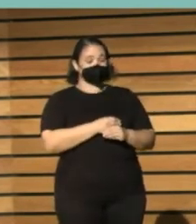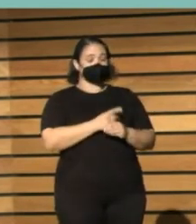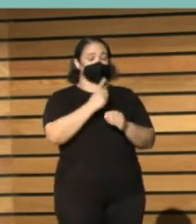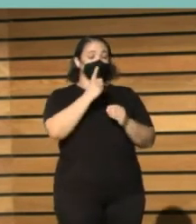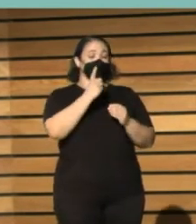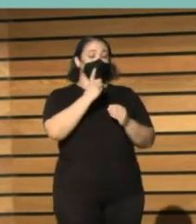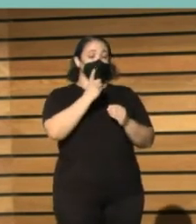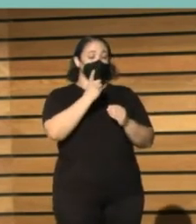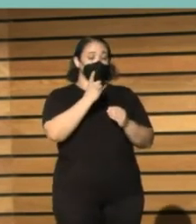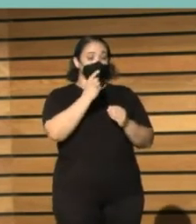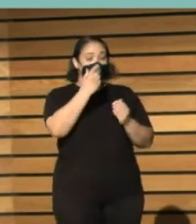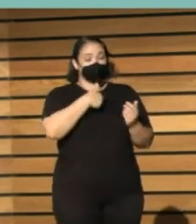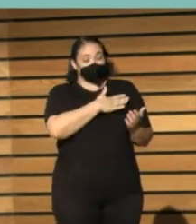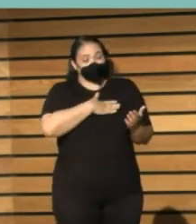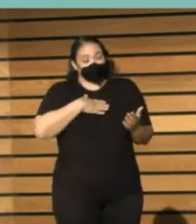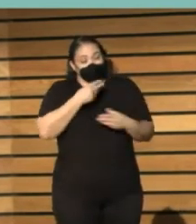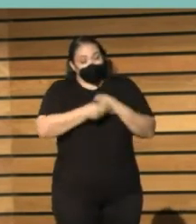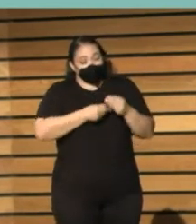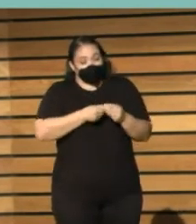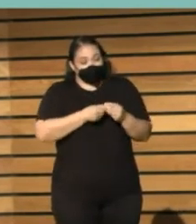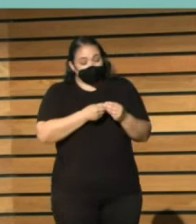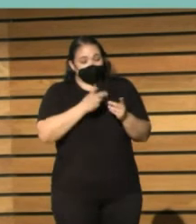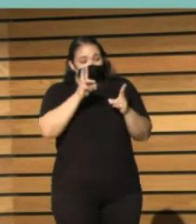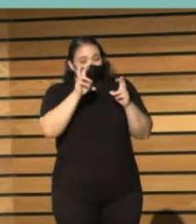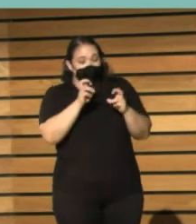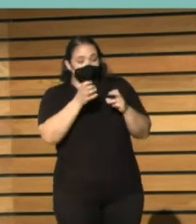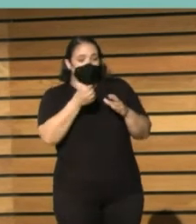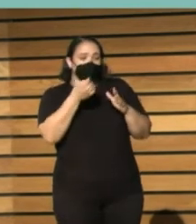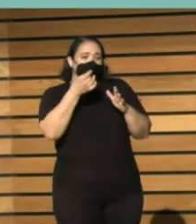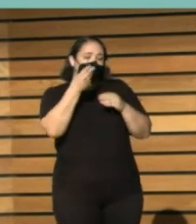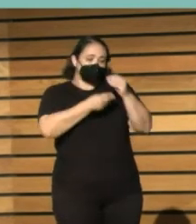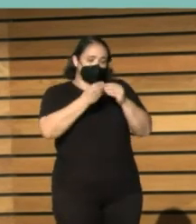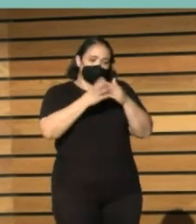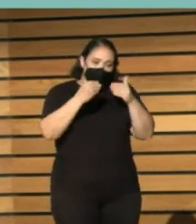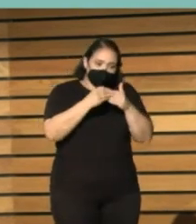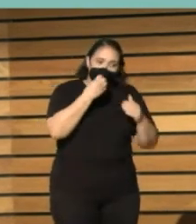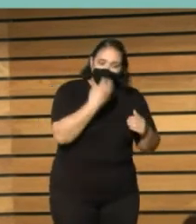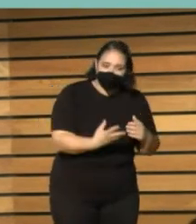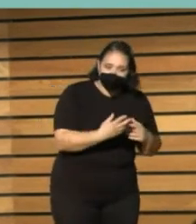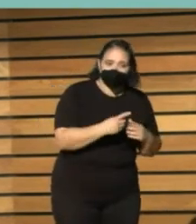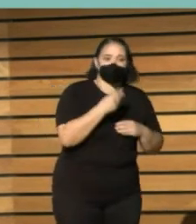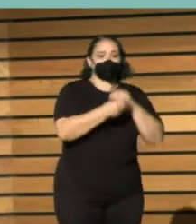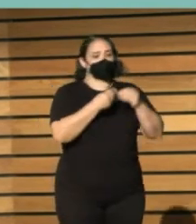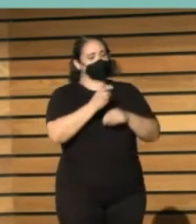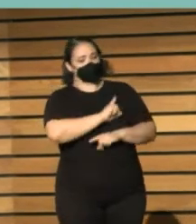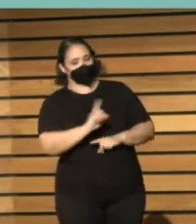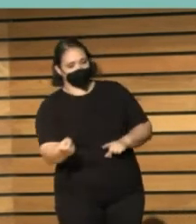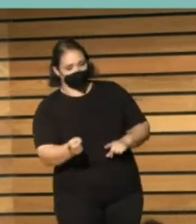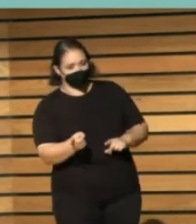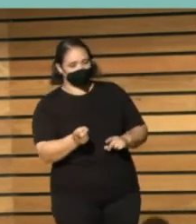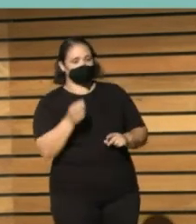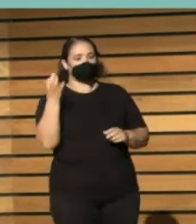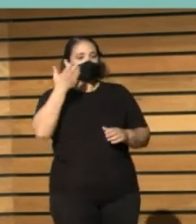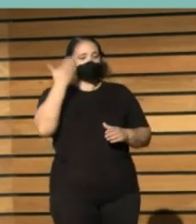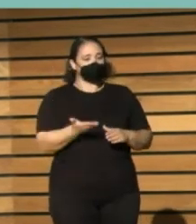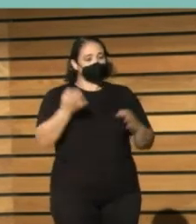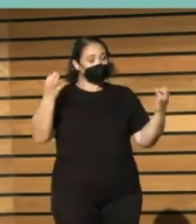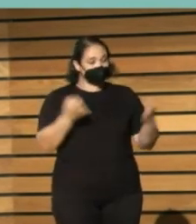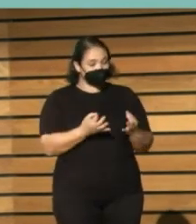lado, pretende extender el empleo de los estándares y buenas prácticas en digitalización, haciendo especial hincapié en